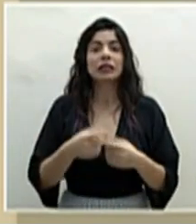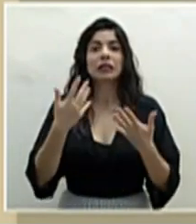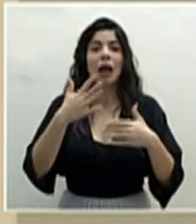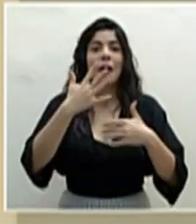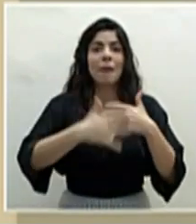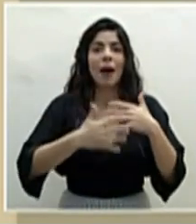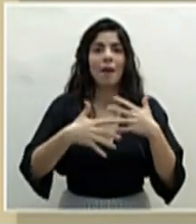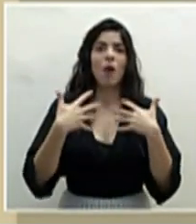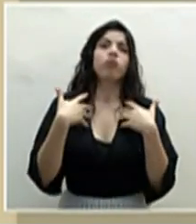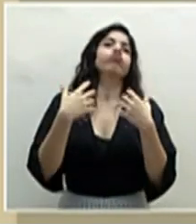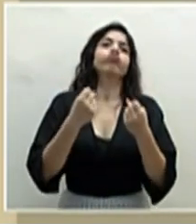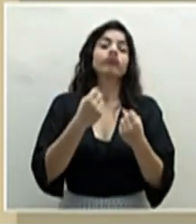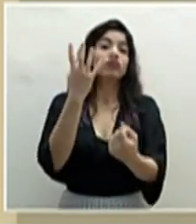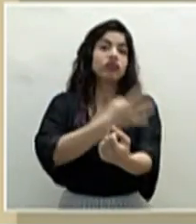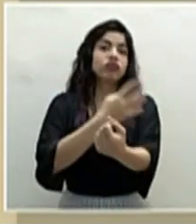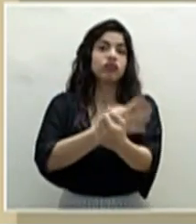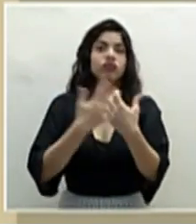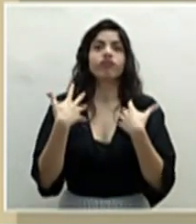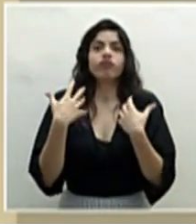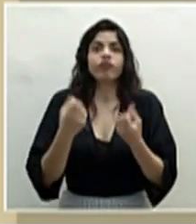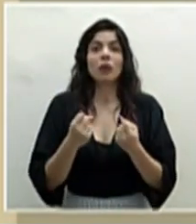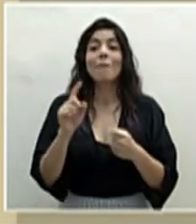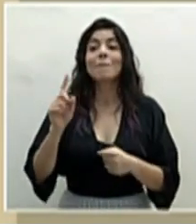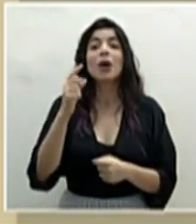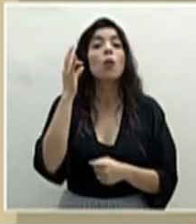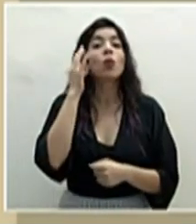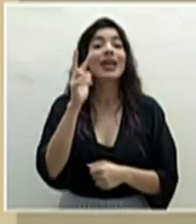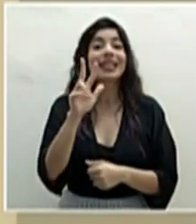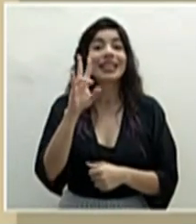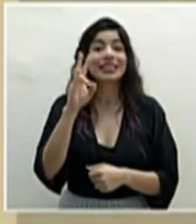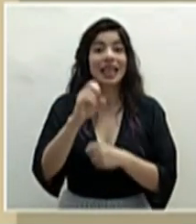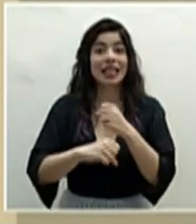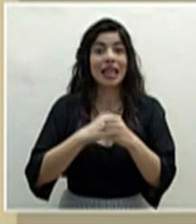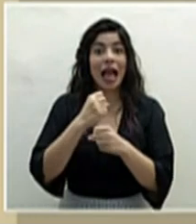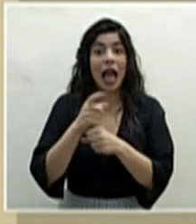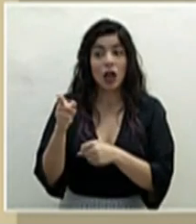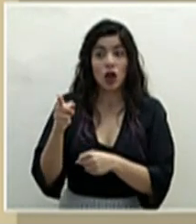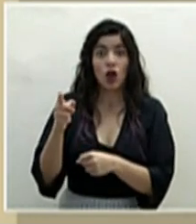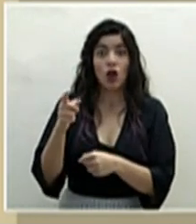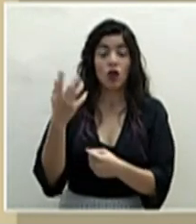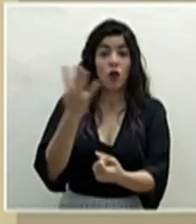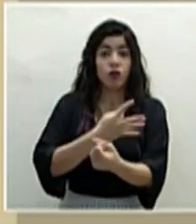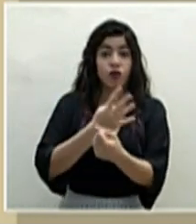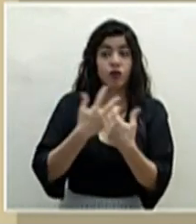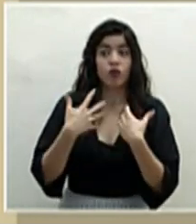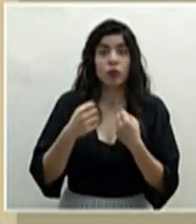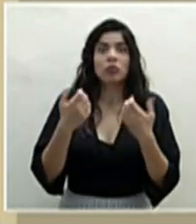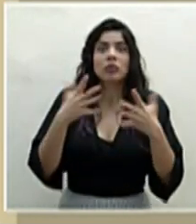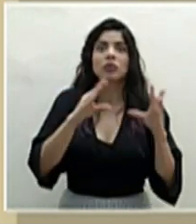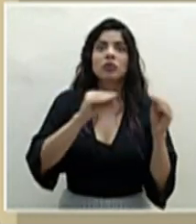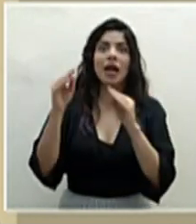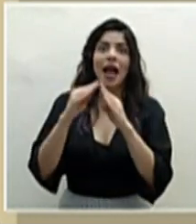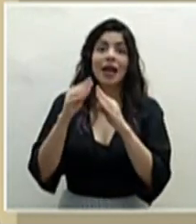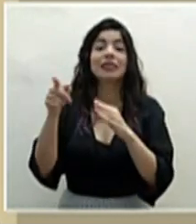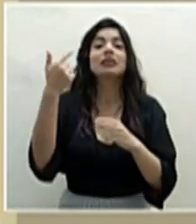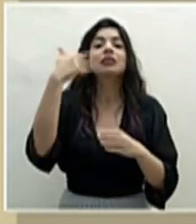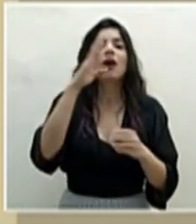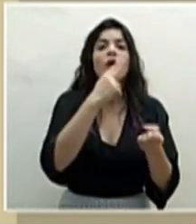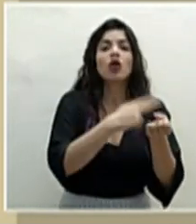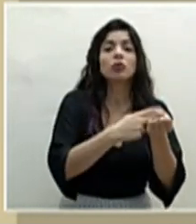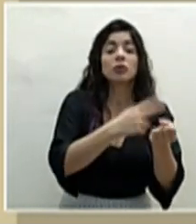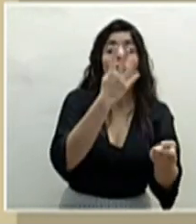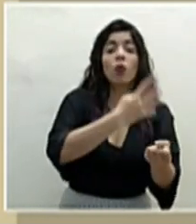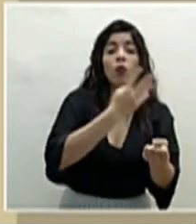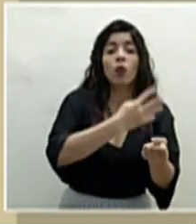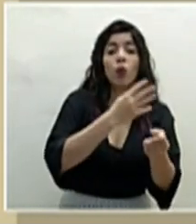La primera mujer de 37 años ya está en su casa. Ella estaba hospitalizada cuando recibió el tratamiento y